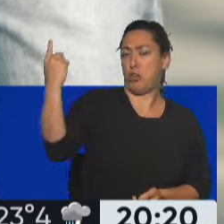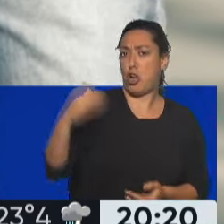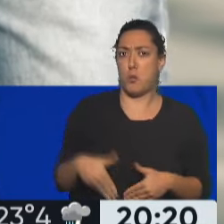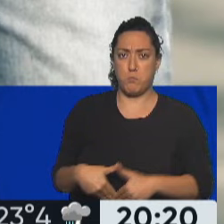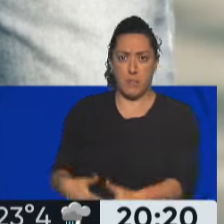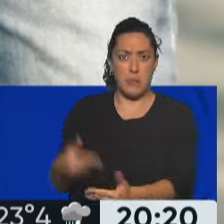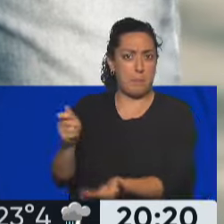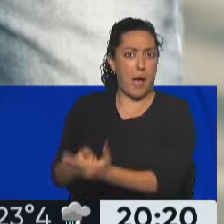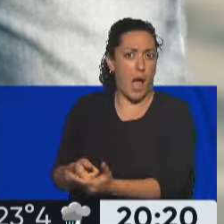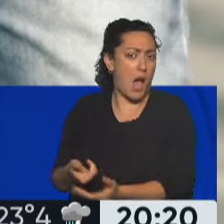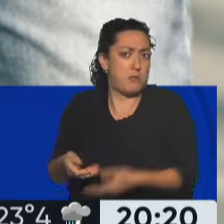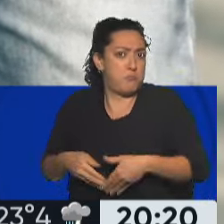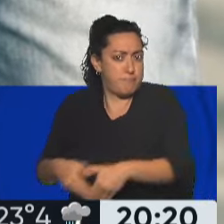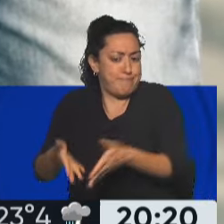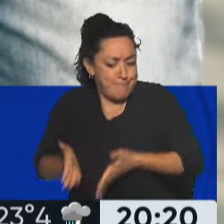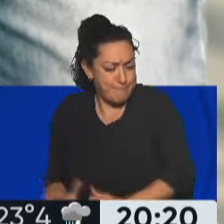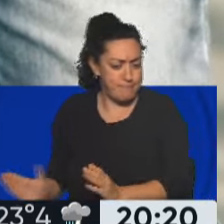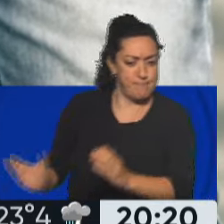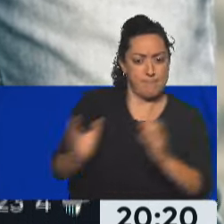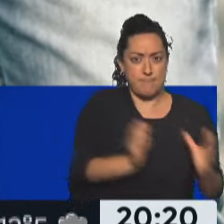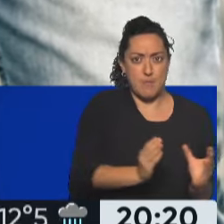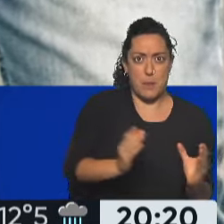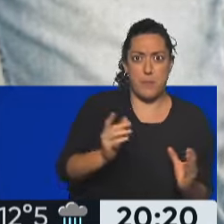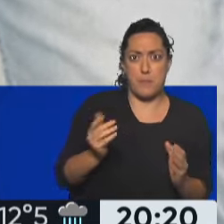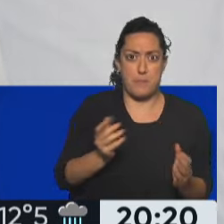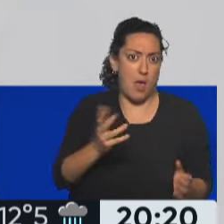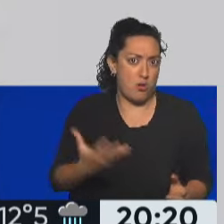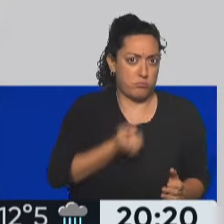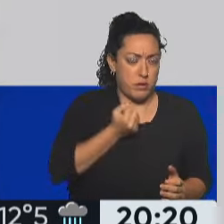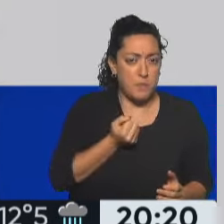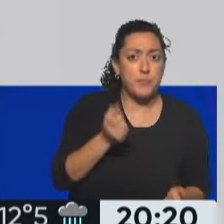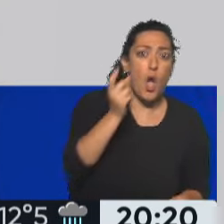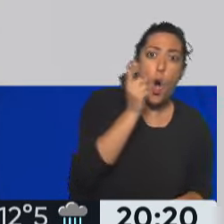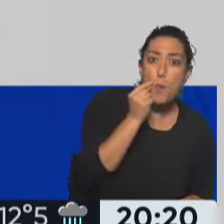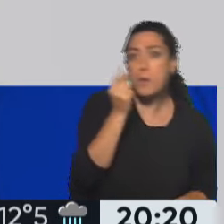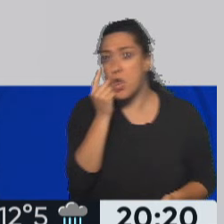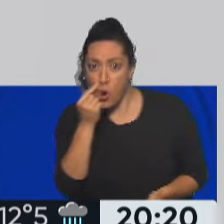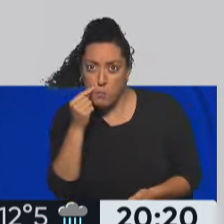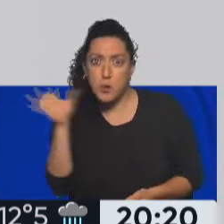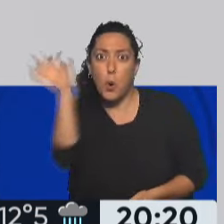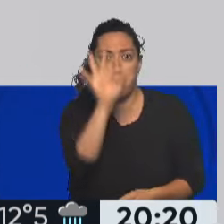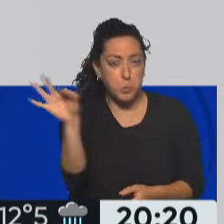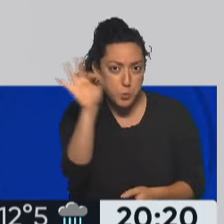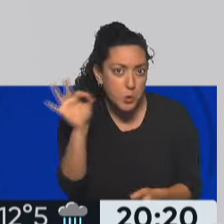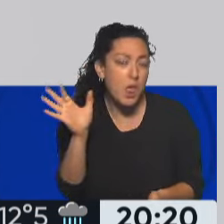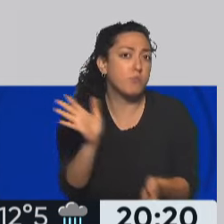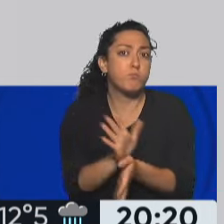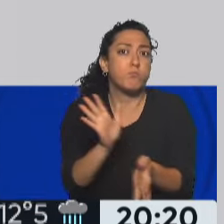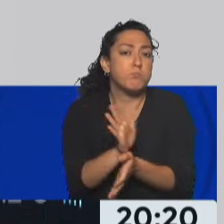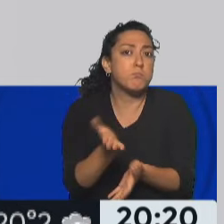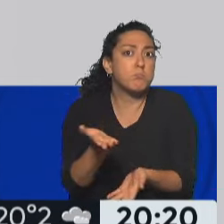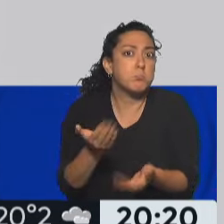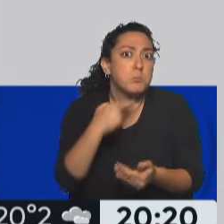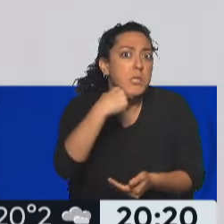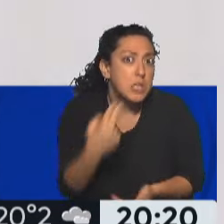En Argentina, la única forma de que una pareja del mismo sexo, bueno, tenga la posibilidad de, bueno, ser padre, madre, un niño, una